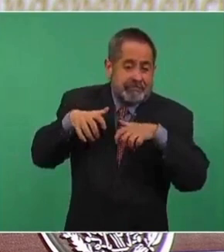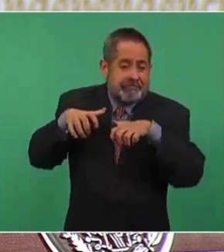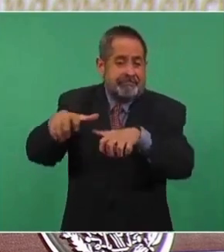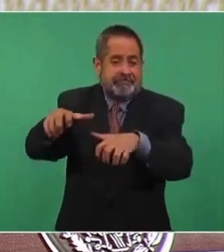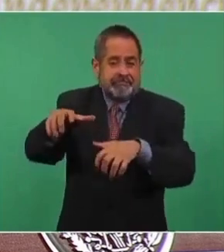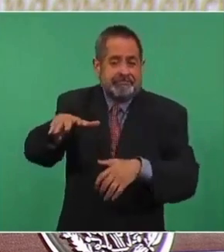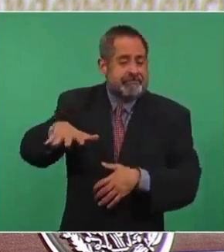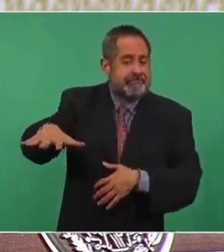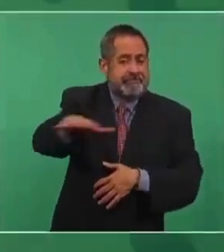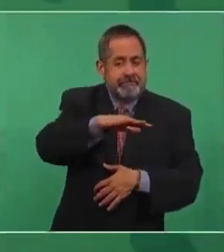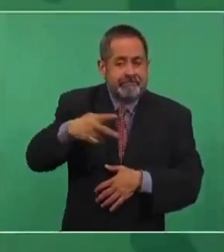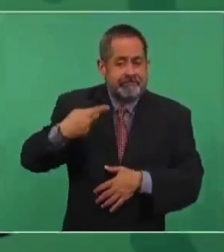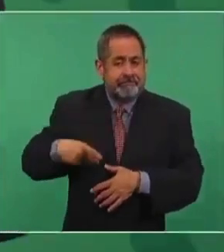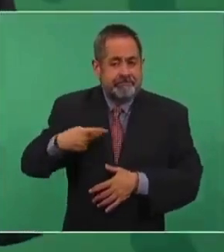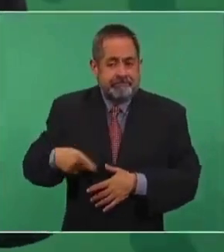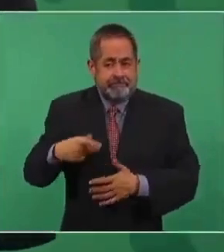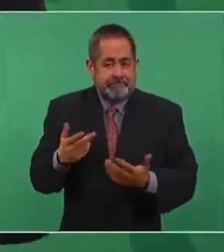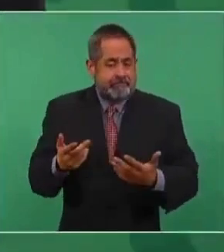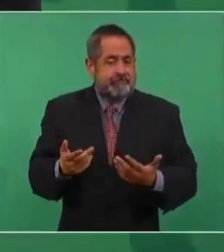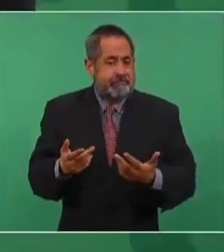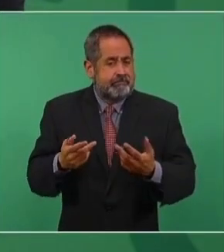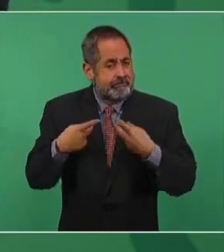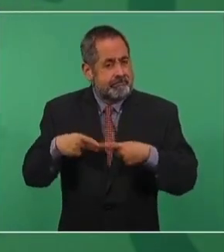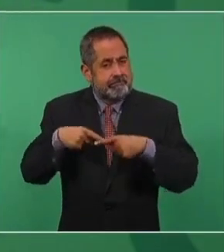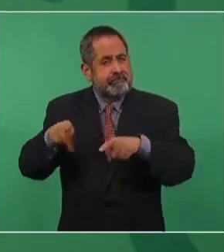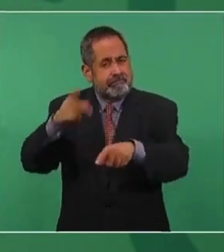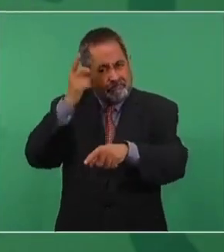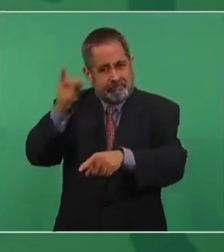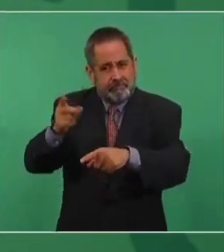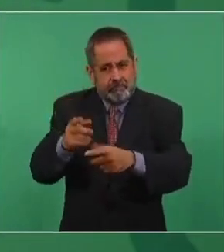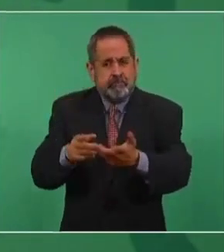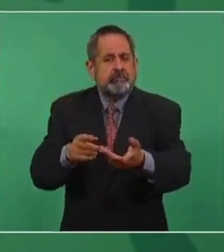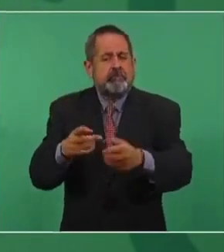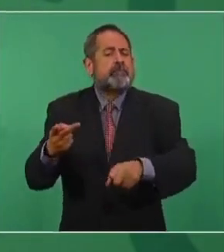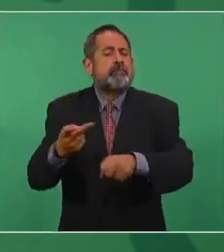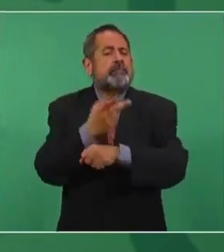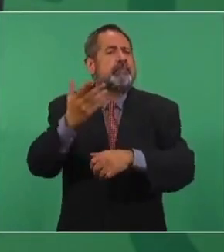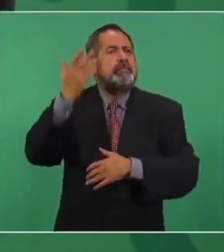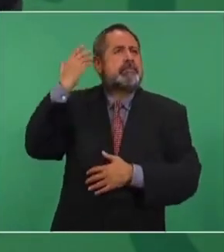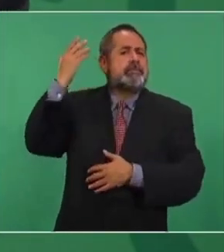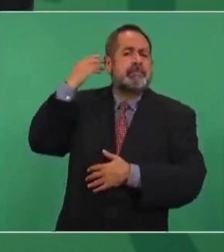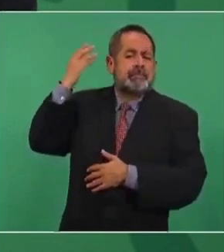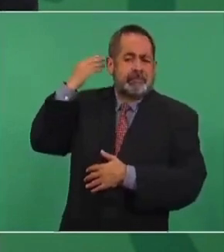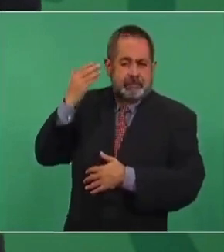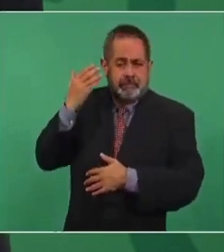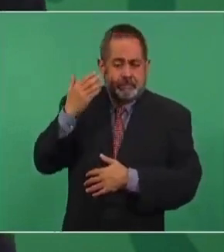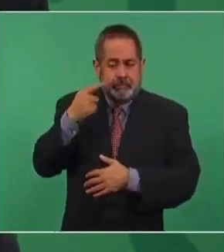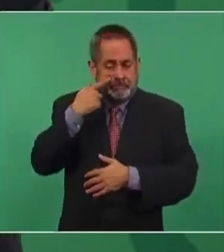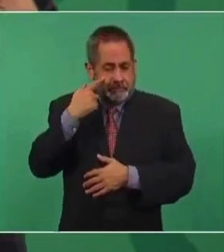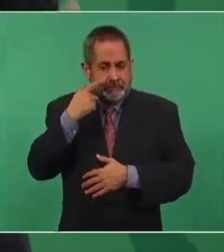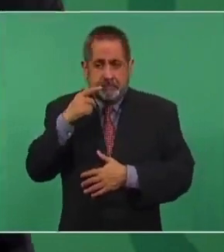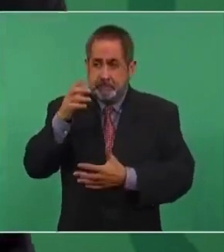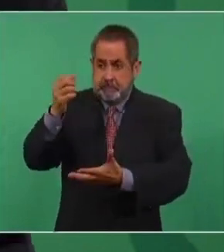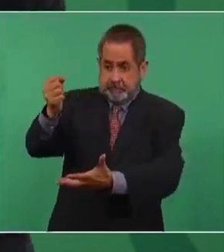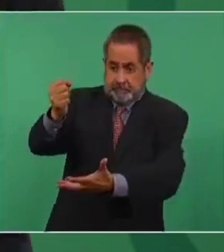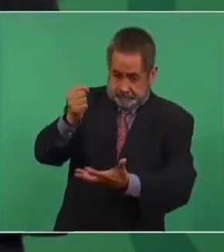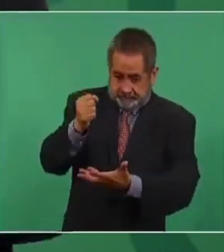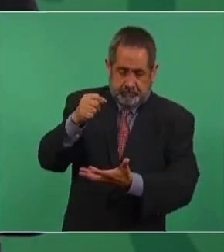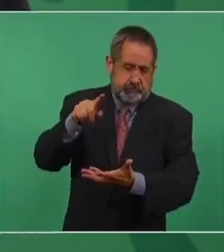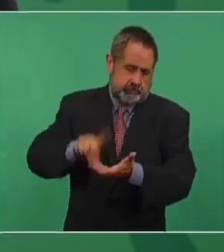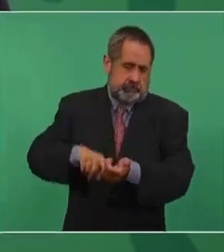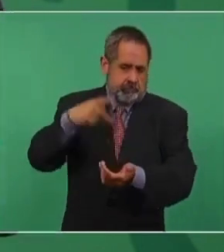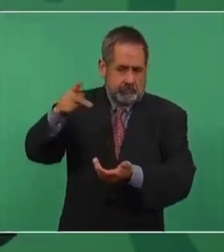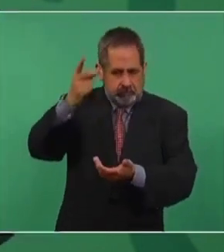¿Qué sucedía? Pues que ese dinero, que es del pueblo, no le llegaba al pueblo,